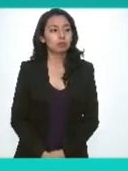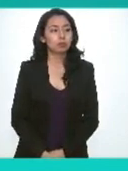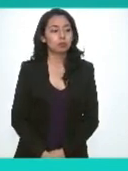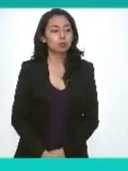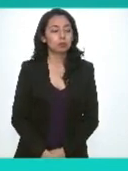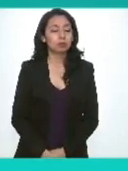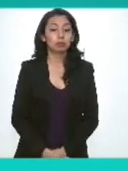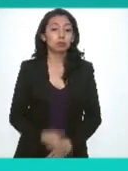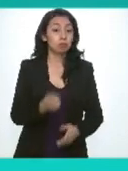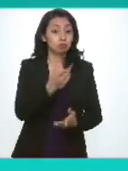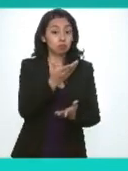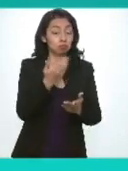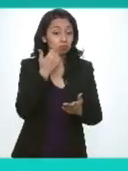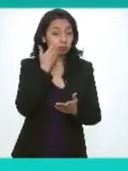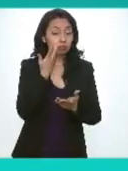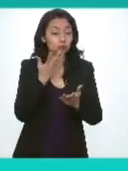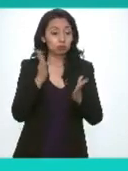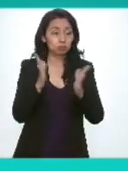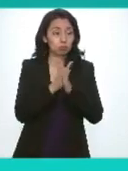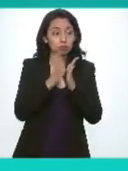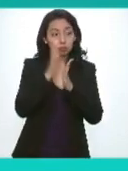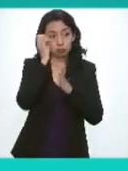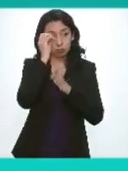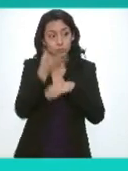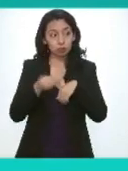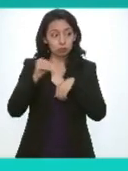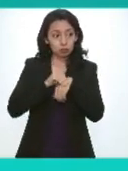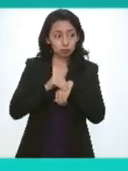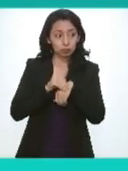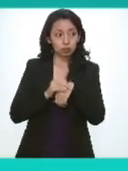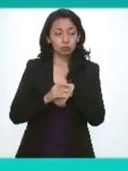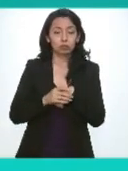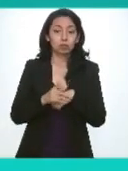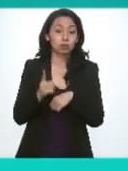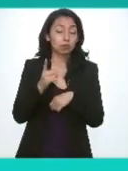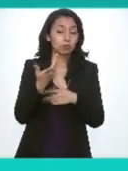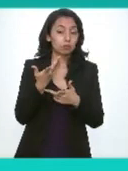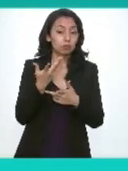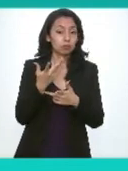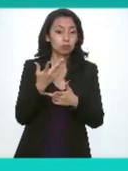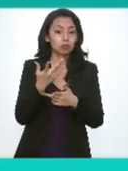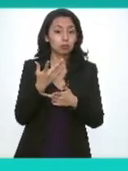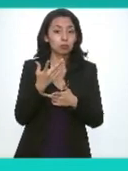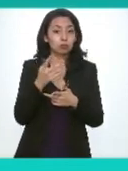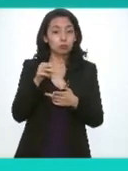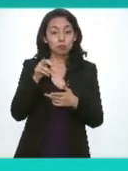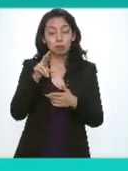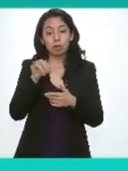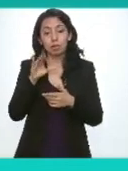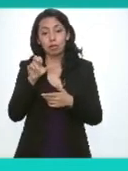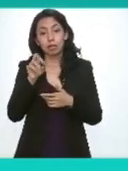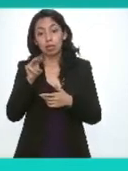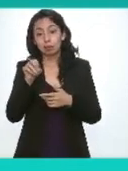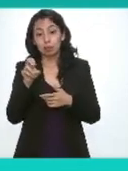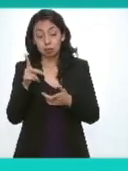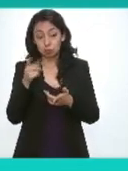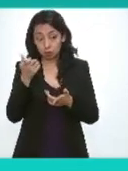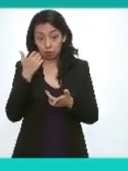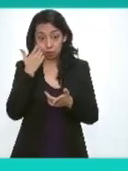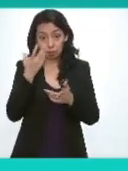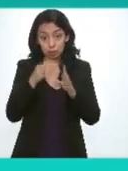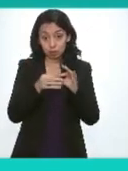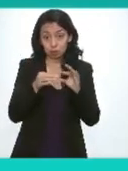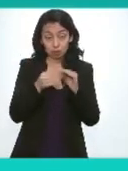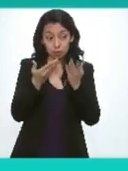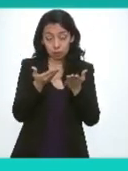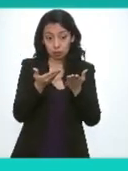se abre el uso de la palabra para quien quiera opinar no sé si la comisionada María del Carmen nada va a a exponer si ahí está adelante si nos hace favor de